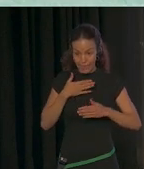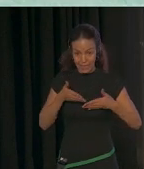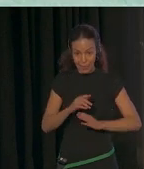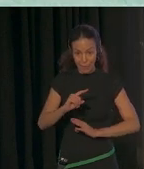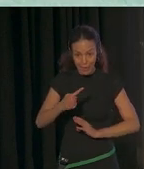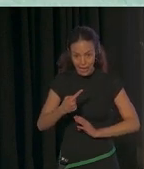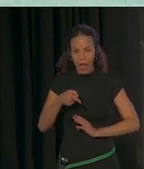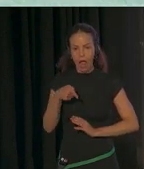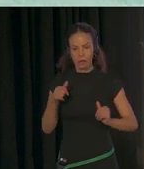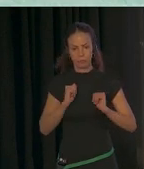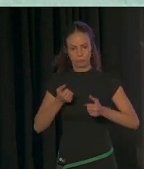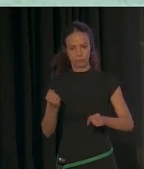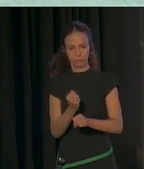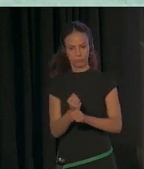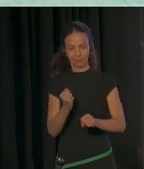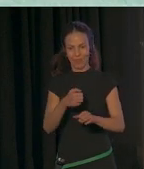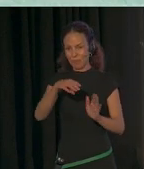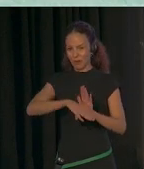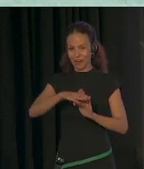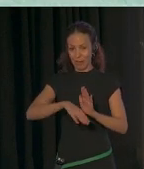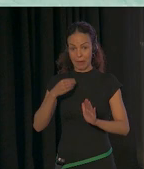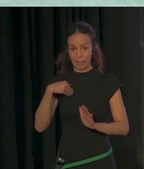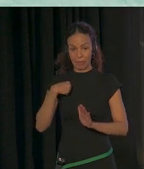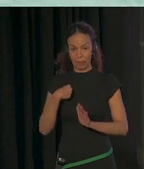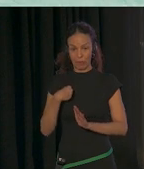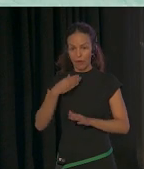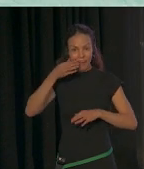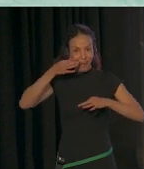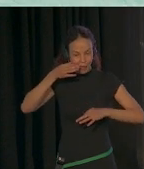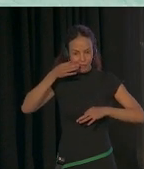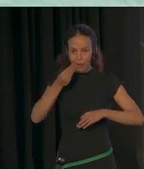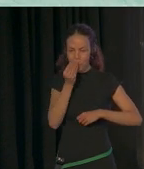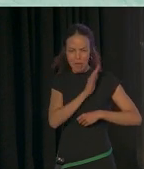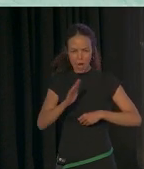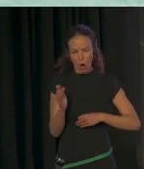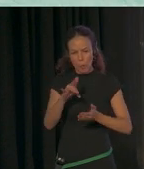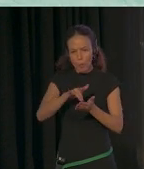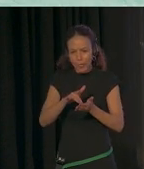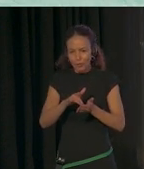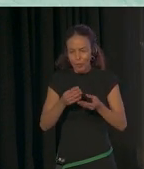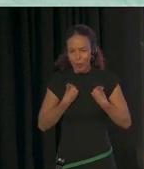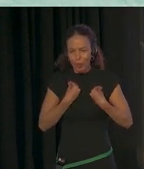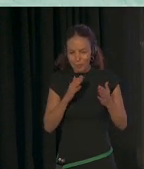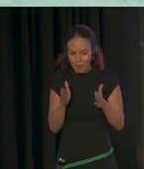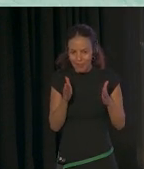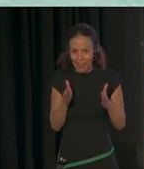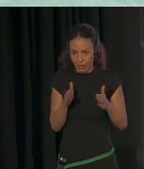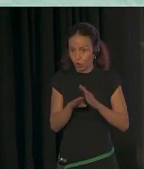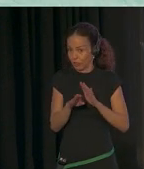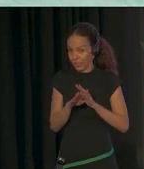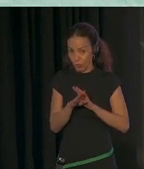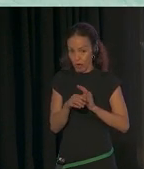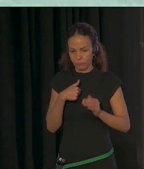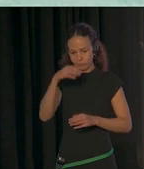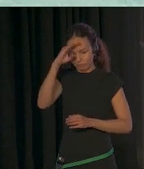empezamos a trabajar en este programa, y fue realmente el mejor momento de mi vida, y sigue, sigue siéndolo. Ser